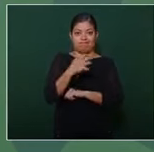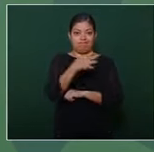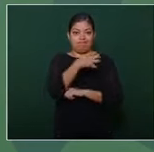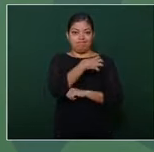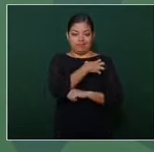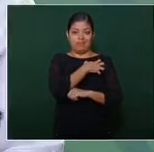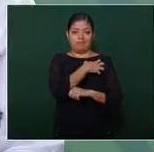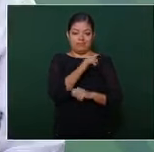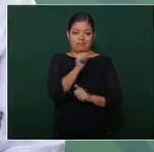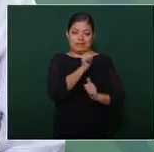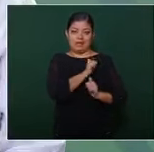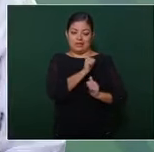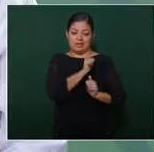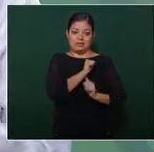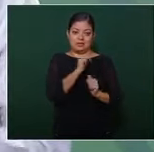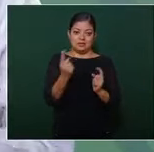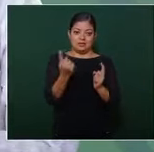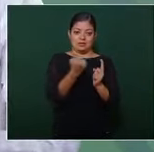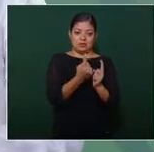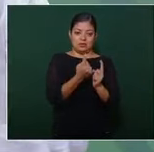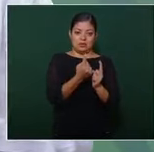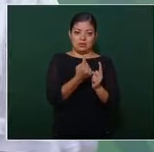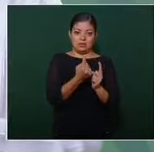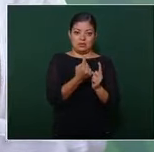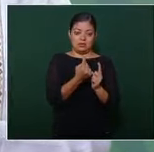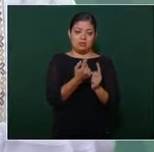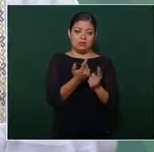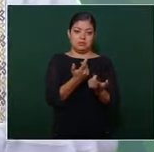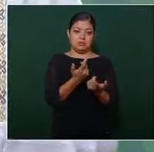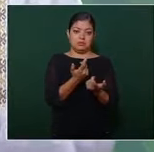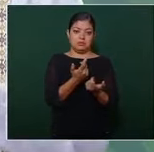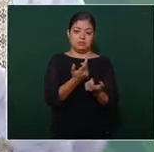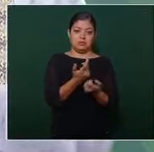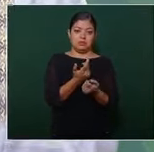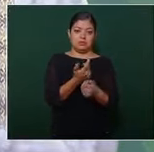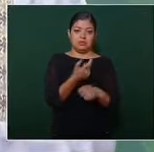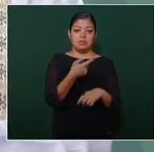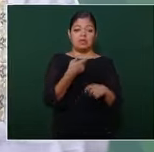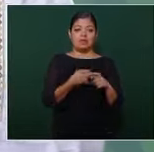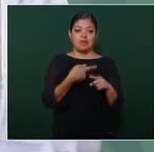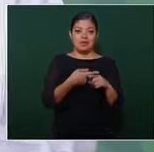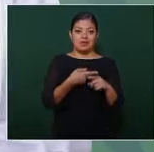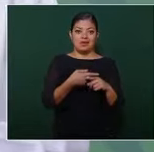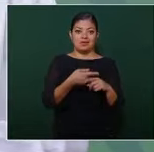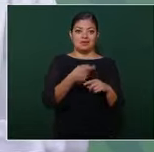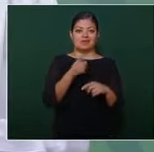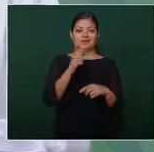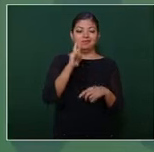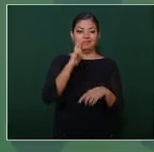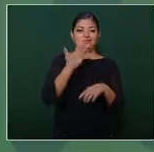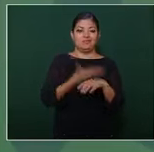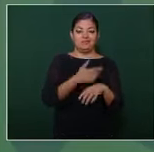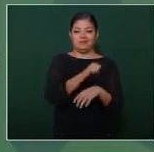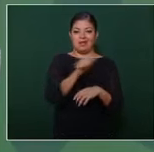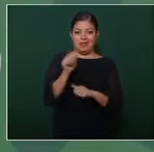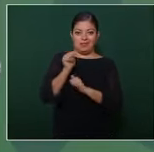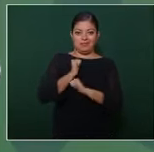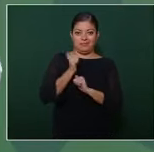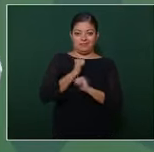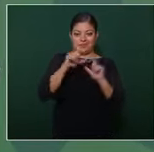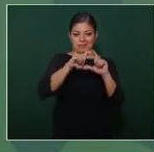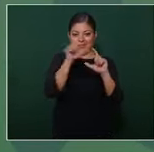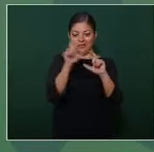ejército de la la guardia nacional las